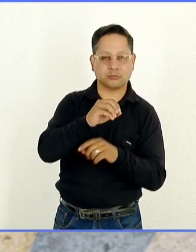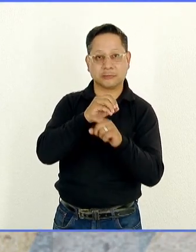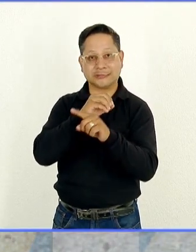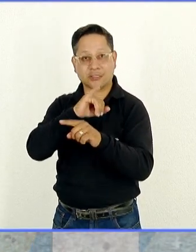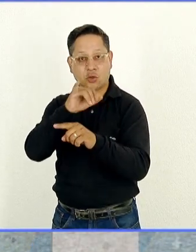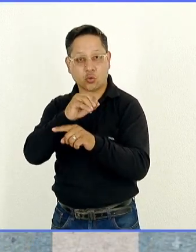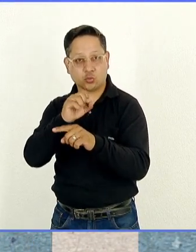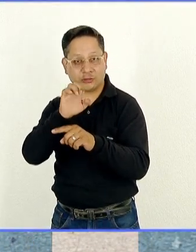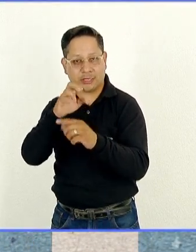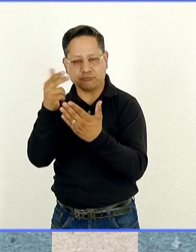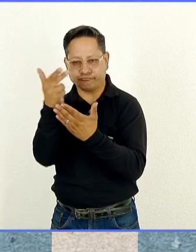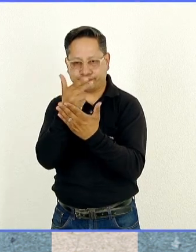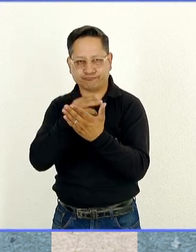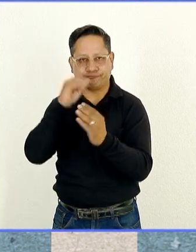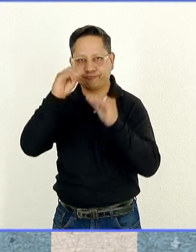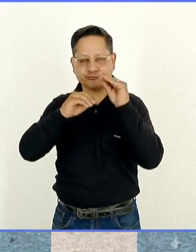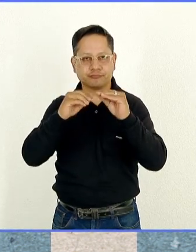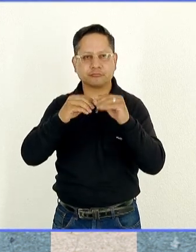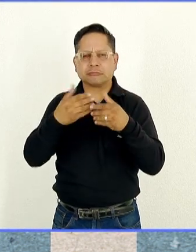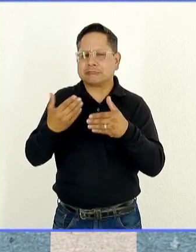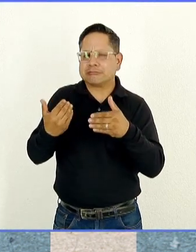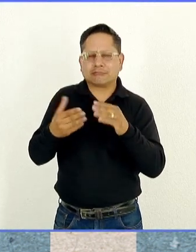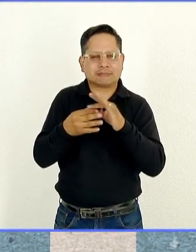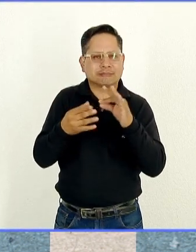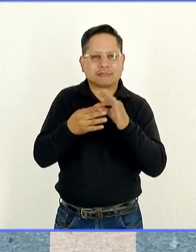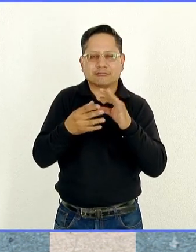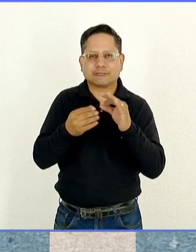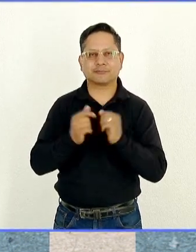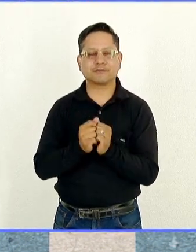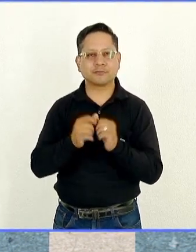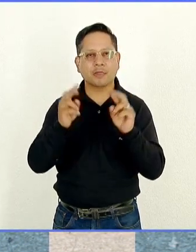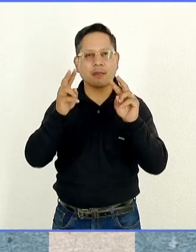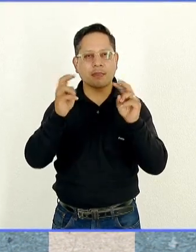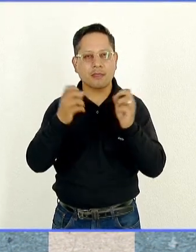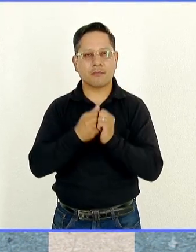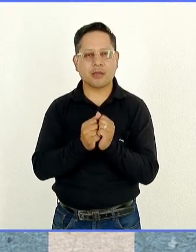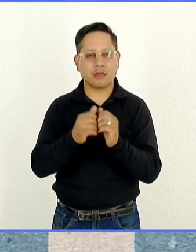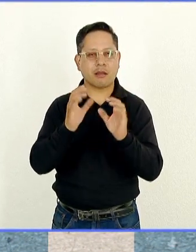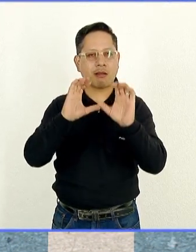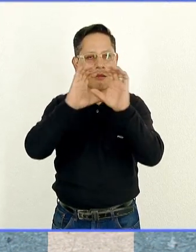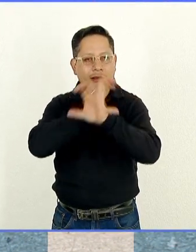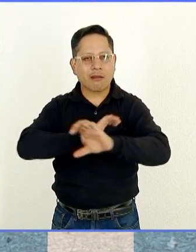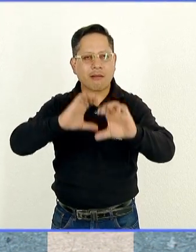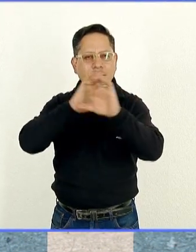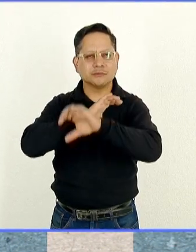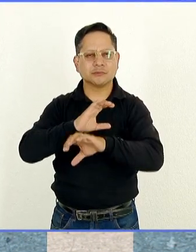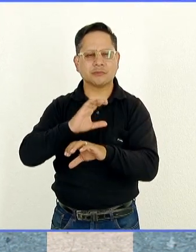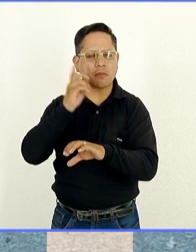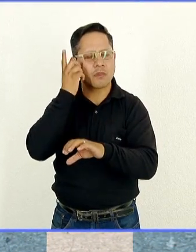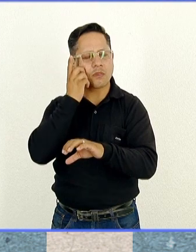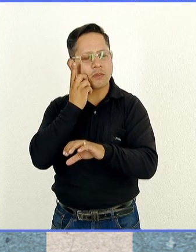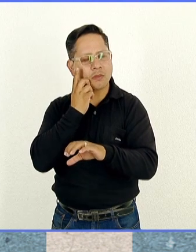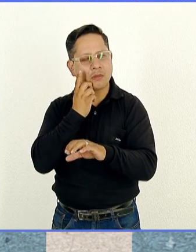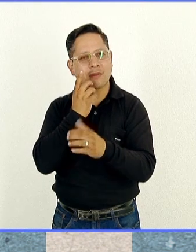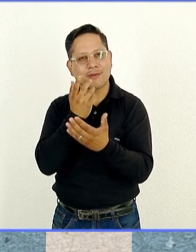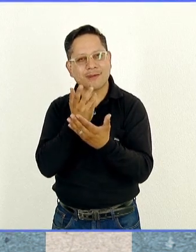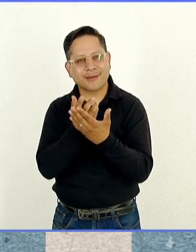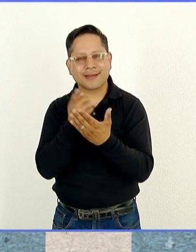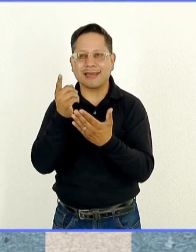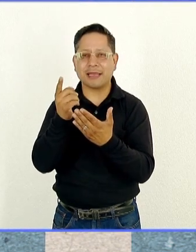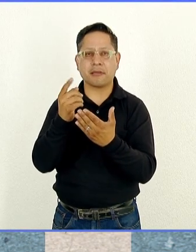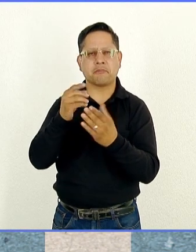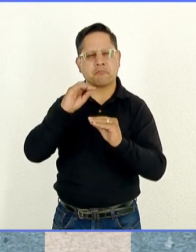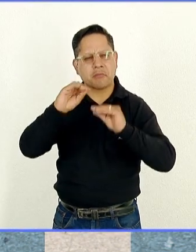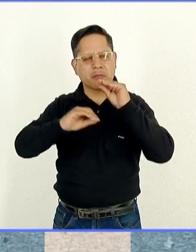Morado. Y recientemente salieron otros tres títulos, Canción para dormir a Pastillita, de justamente Miguel Enelira, con ilustraciones de Angelina